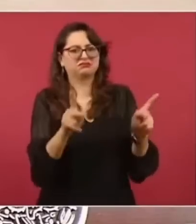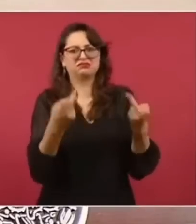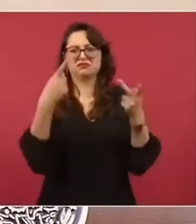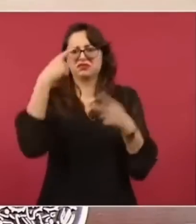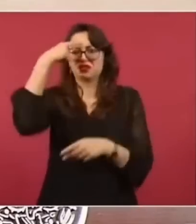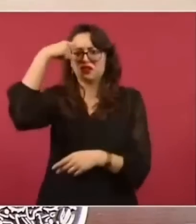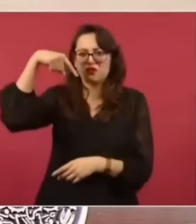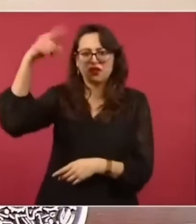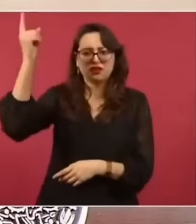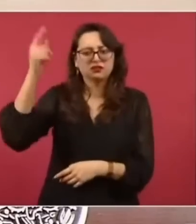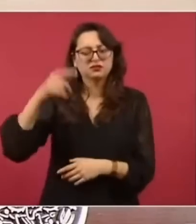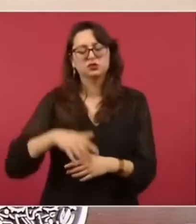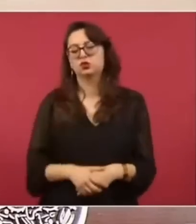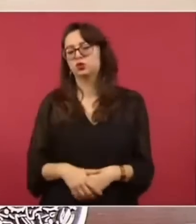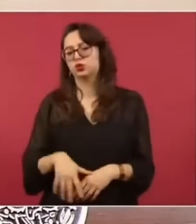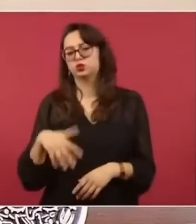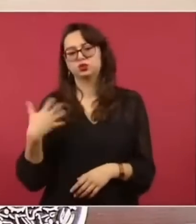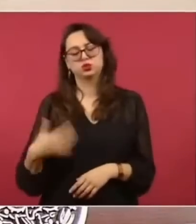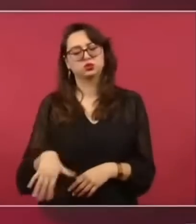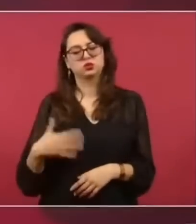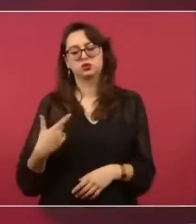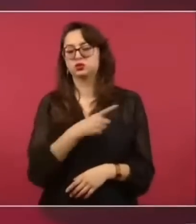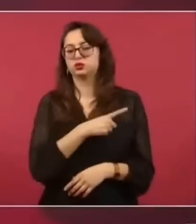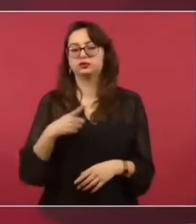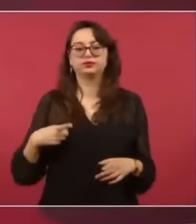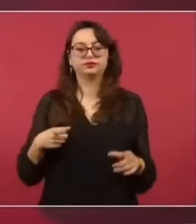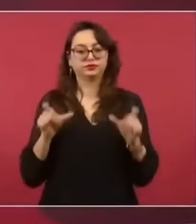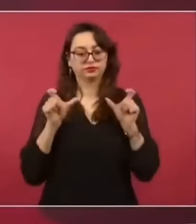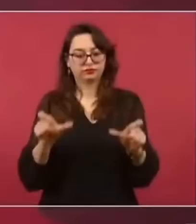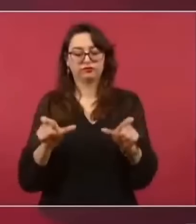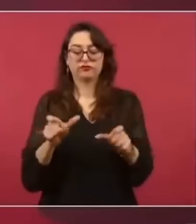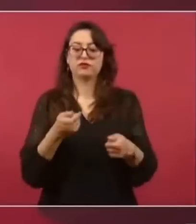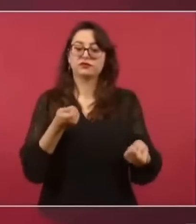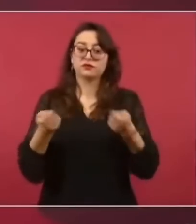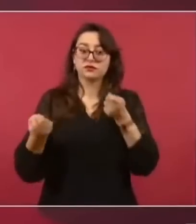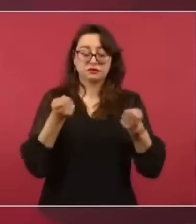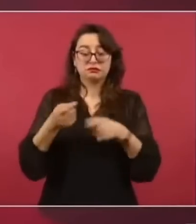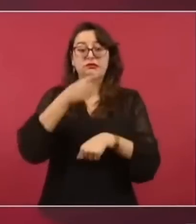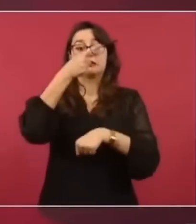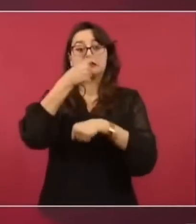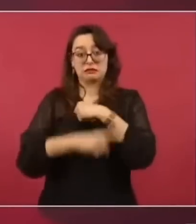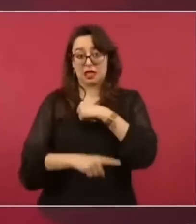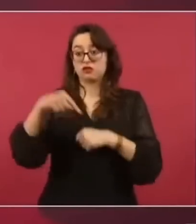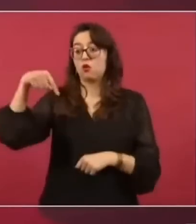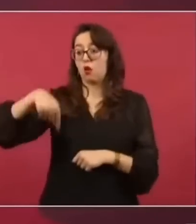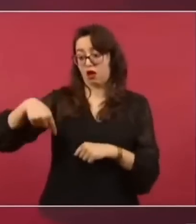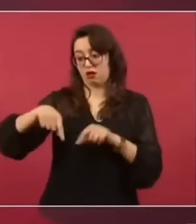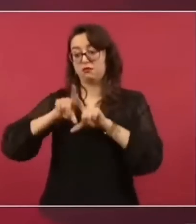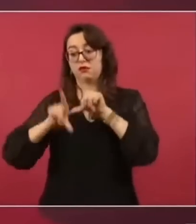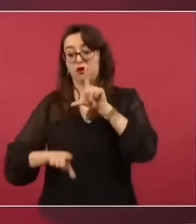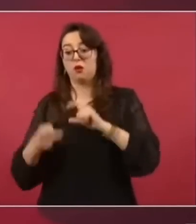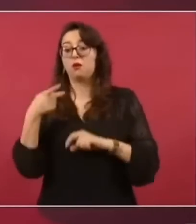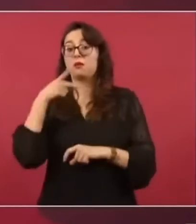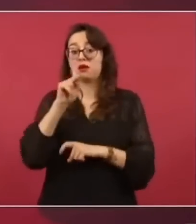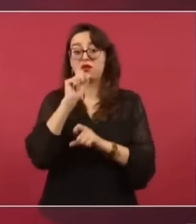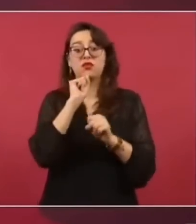porque causan daño en México y causan daño en Estados Unidos,